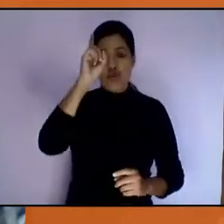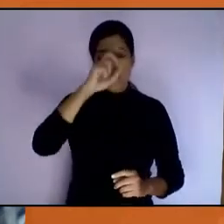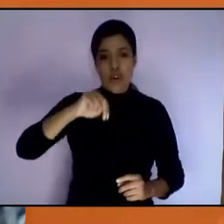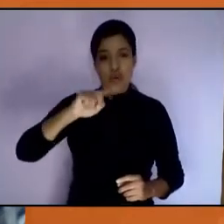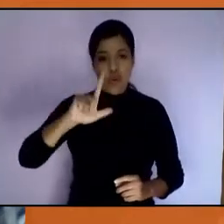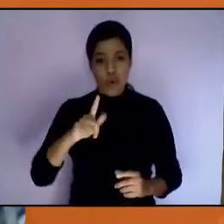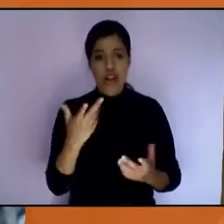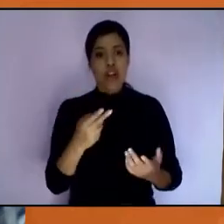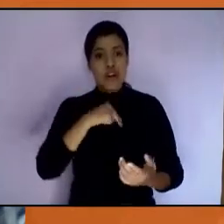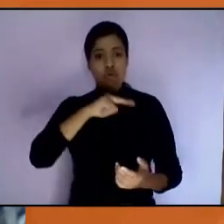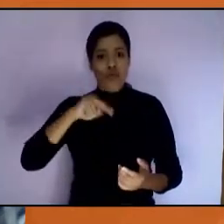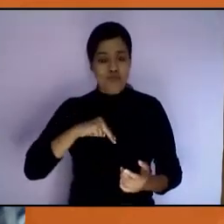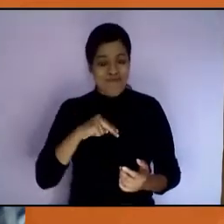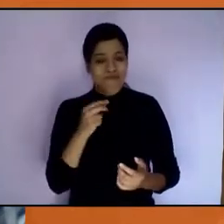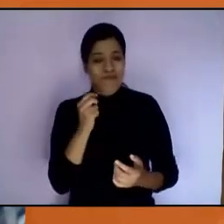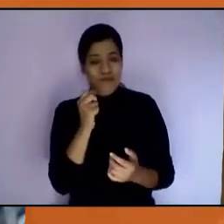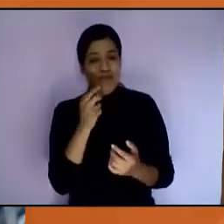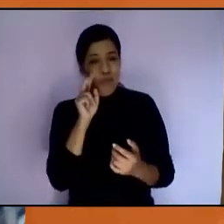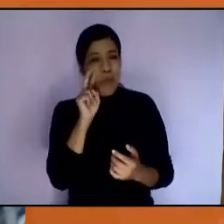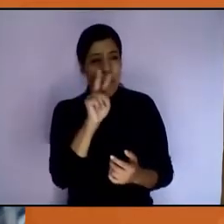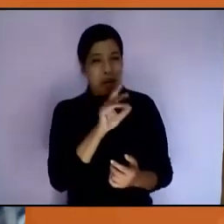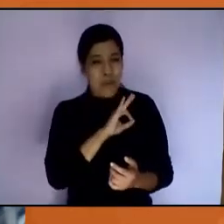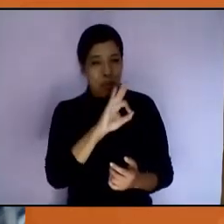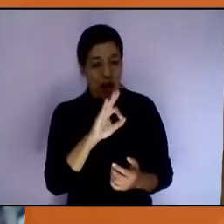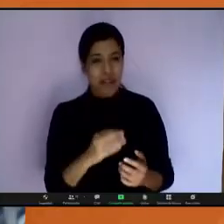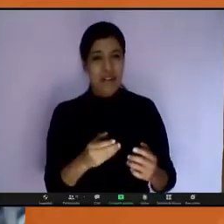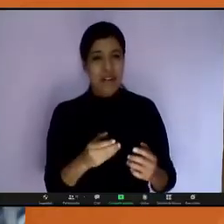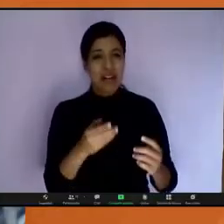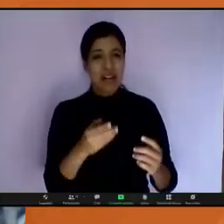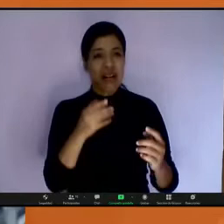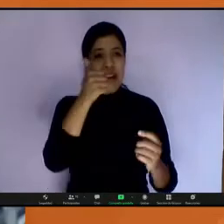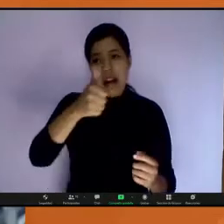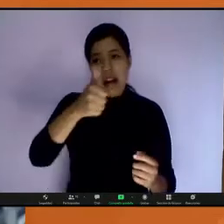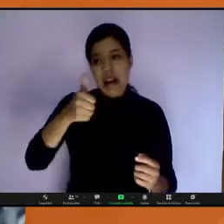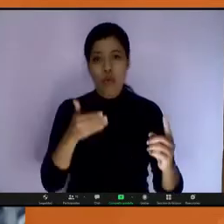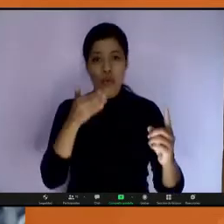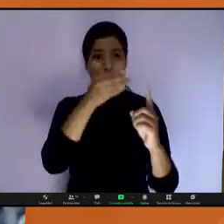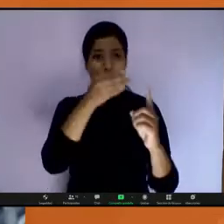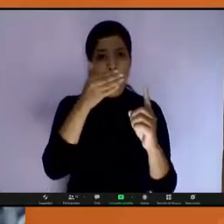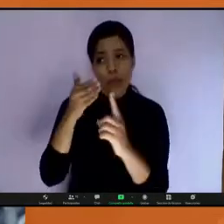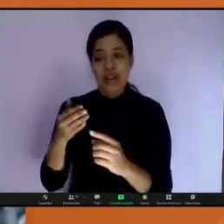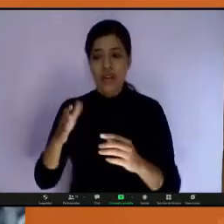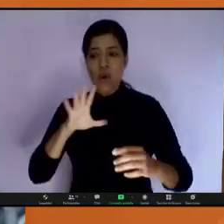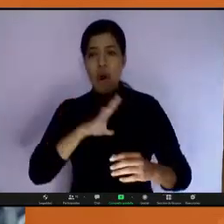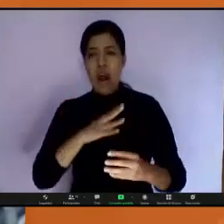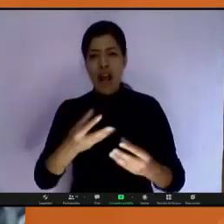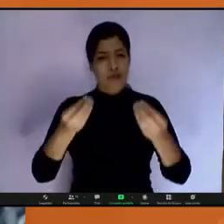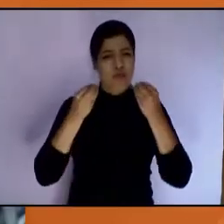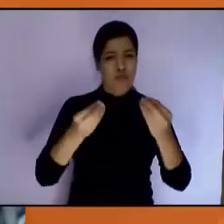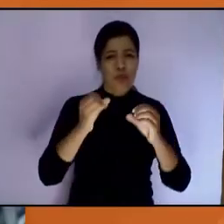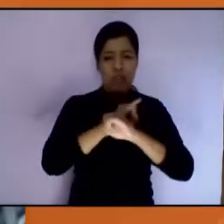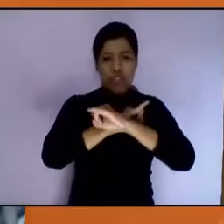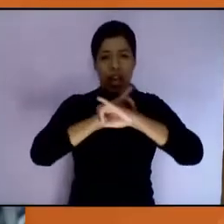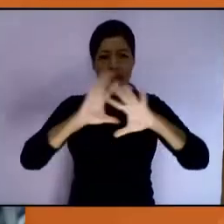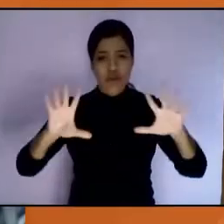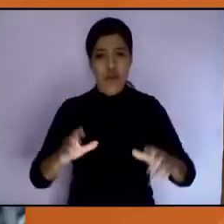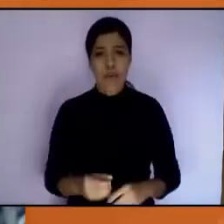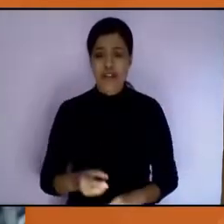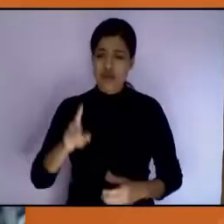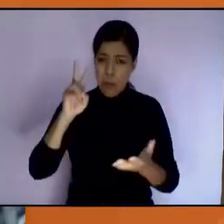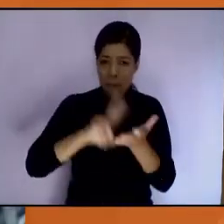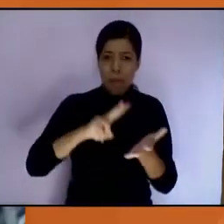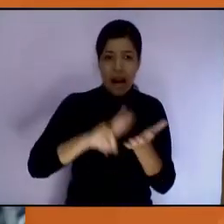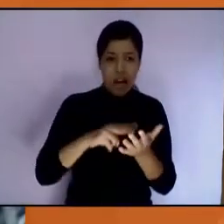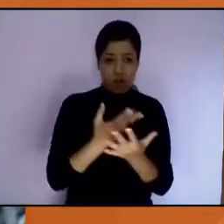estratégicas que tiene cada uno de estos objetivos. Hay mucha información que puede ser de valor para ustedes ahí y